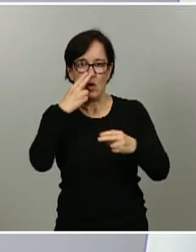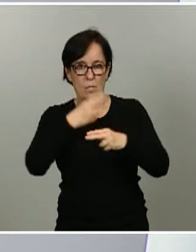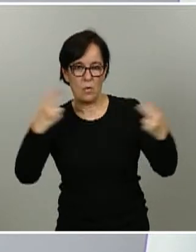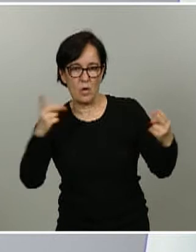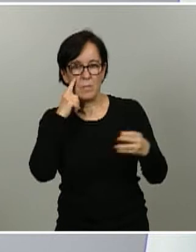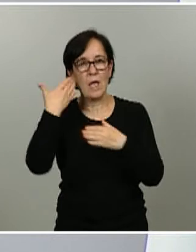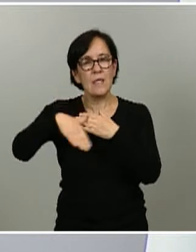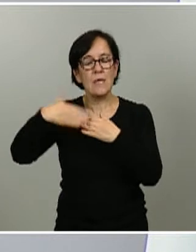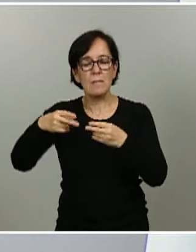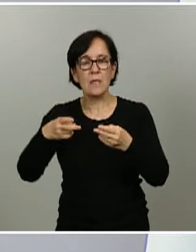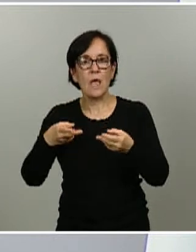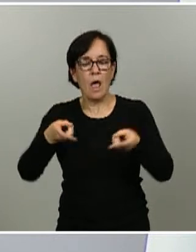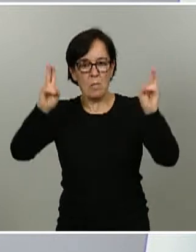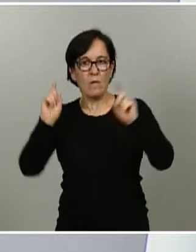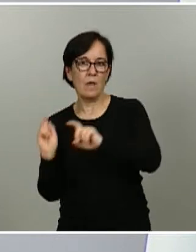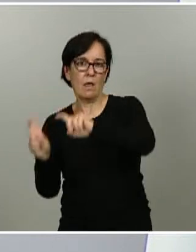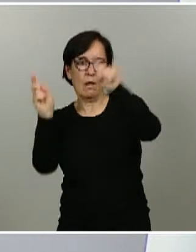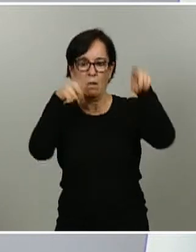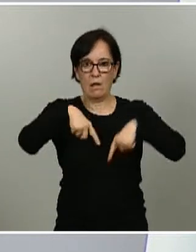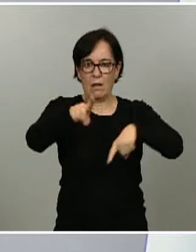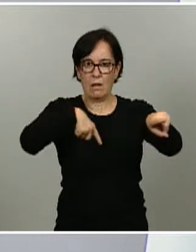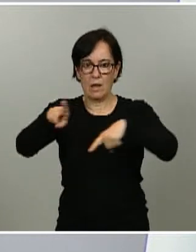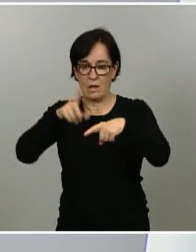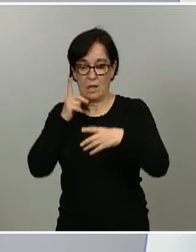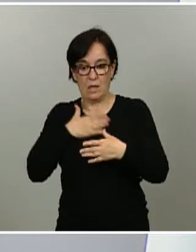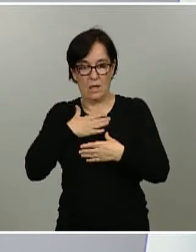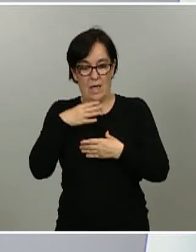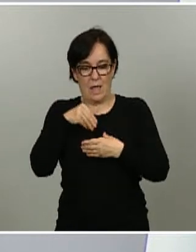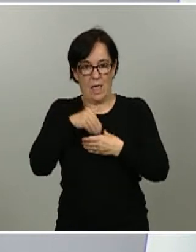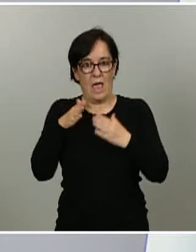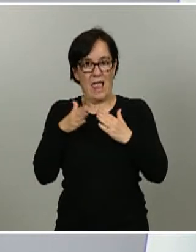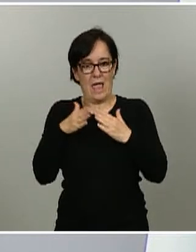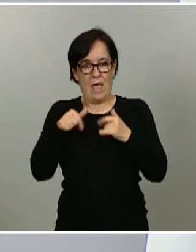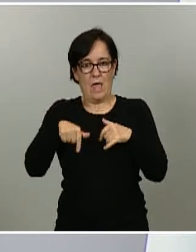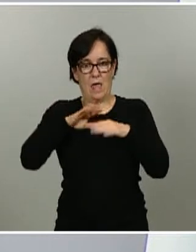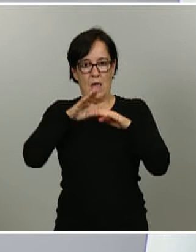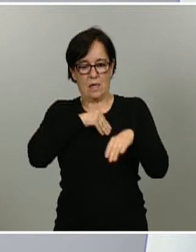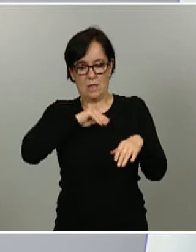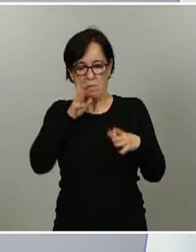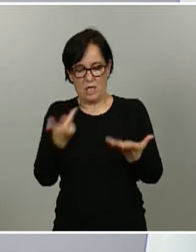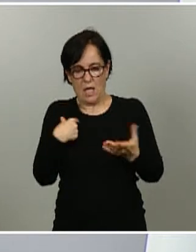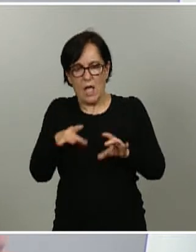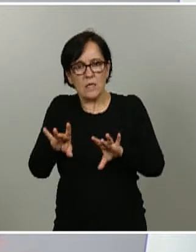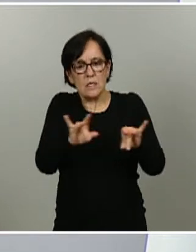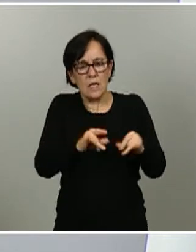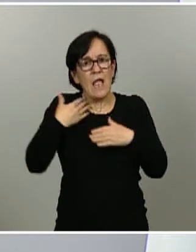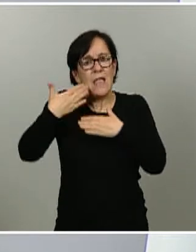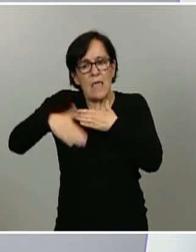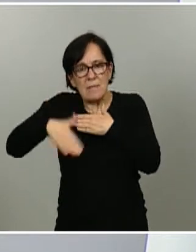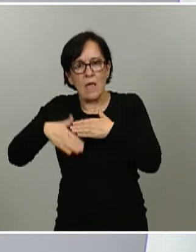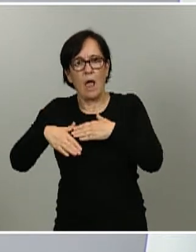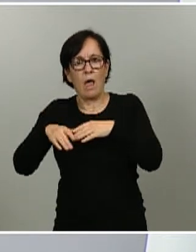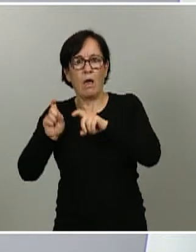libertad de movimientos que obran para los ciudadanos españoles que están en España y que tienen en distintas partes del territorio limitada su movilidad bien a su